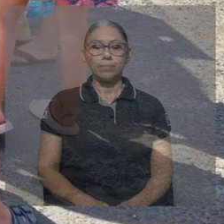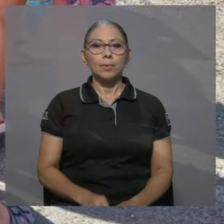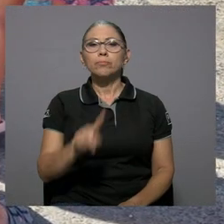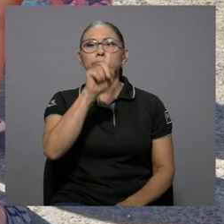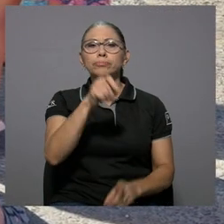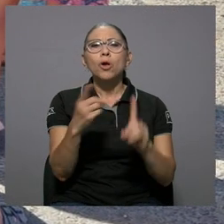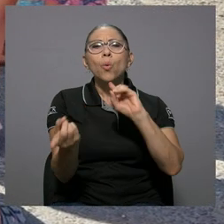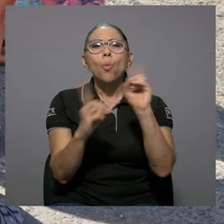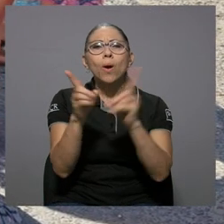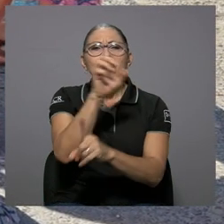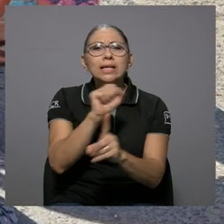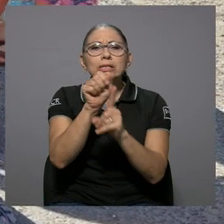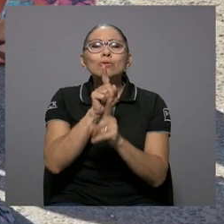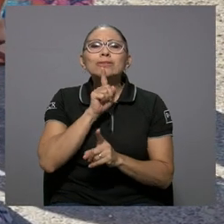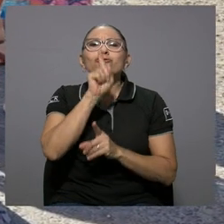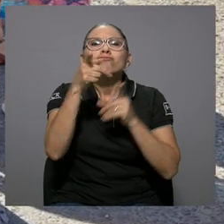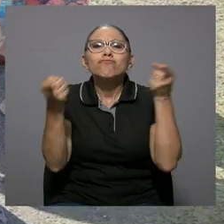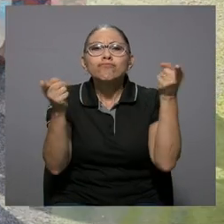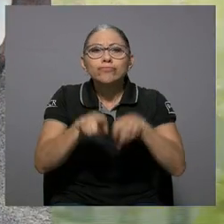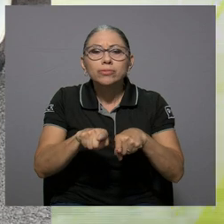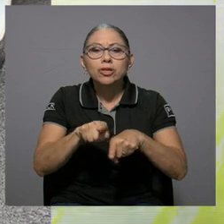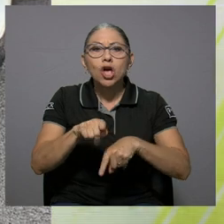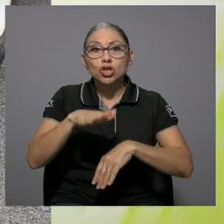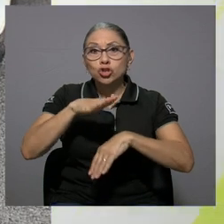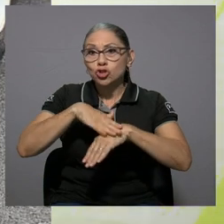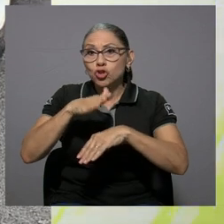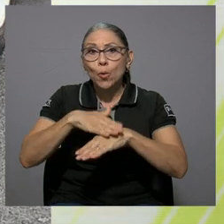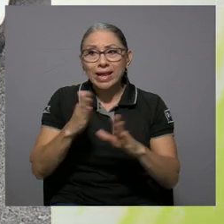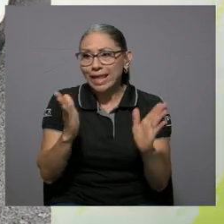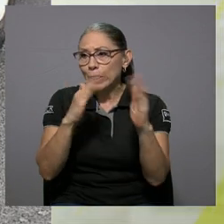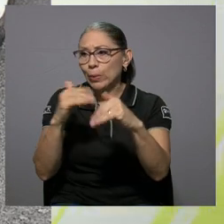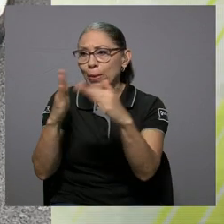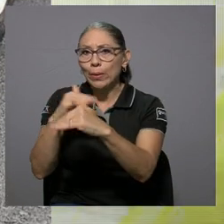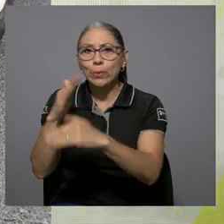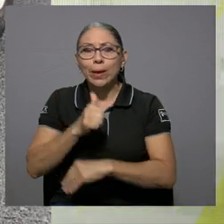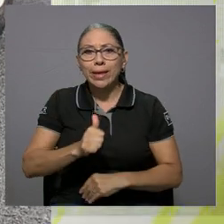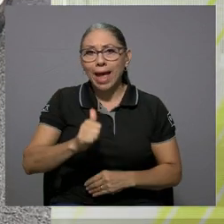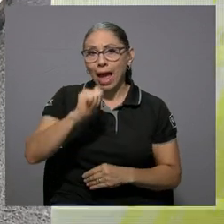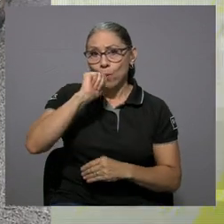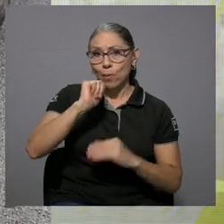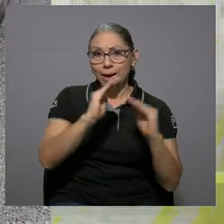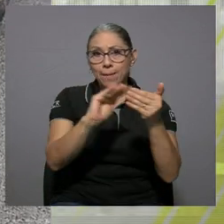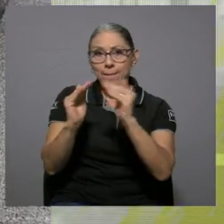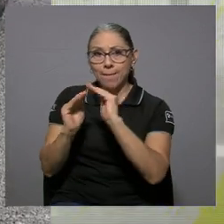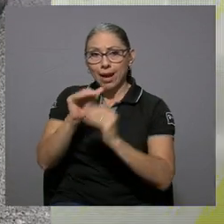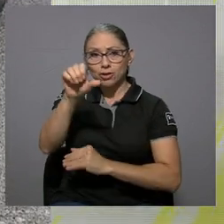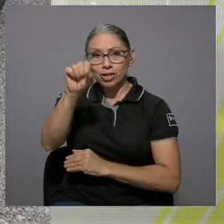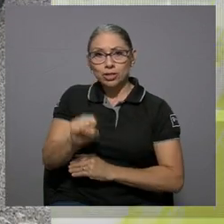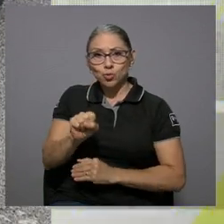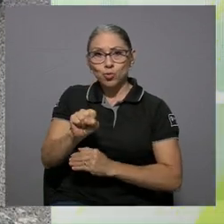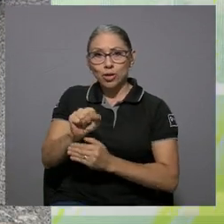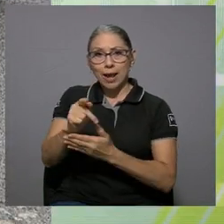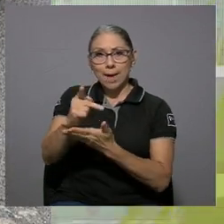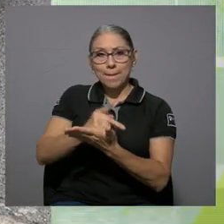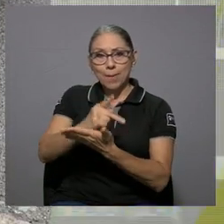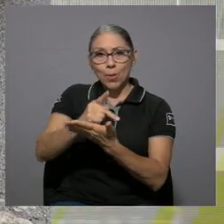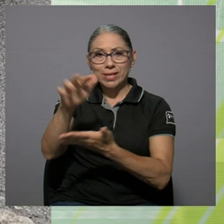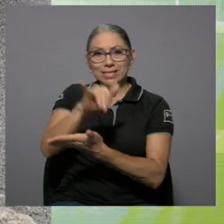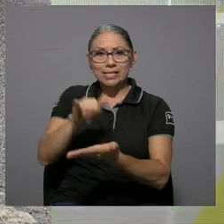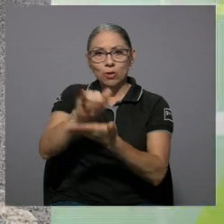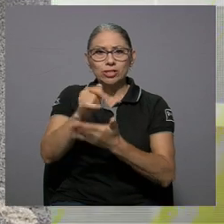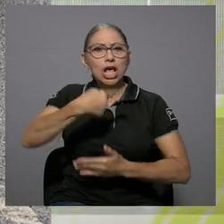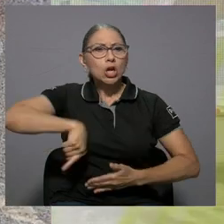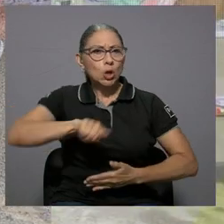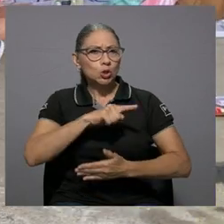¿Cuál es la realidad sobre el desabastecimiento del agua en los barrios del sur de la provincia de San José? Nos acercaremos a